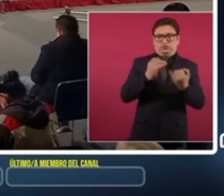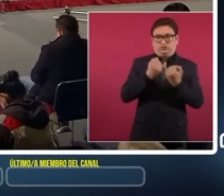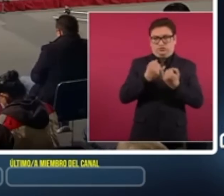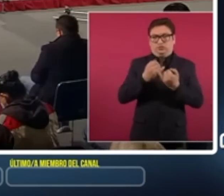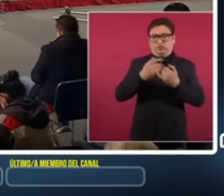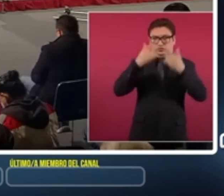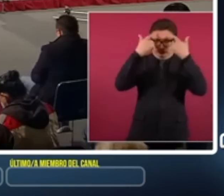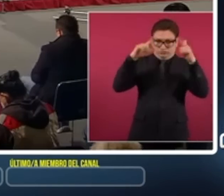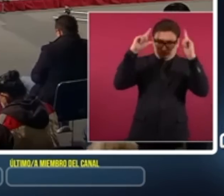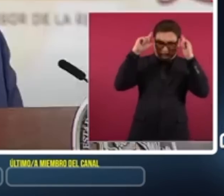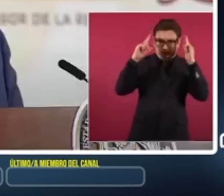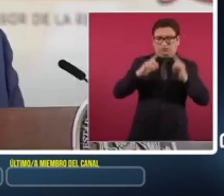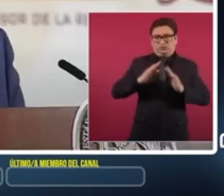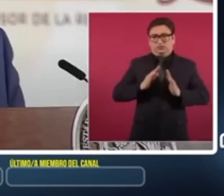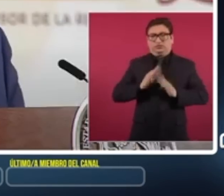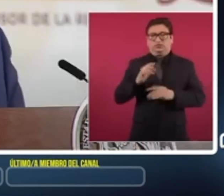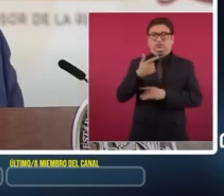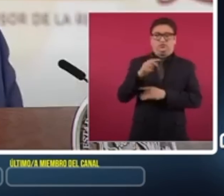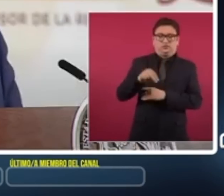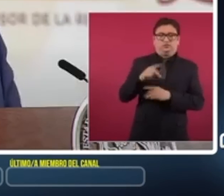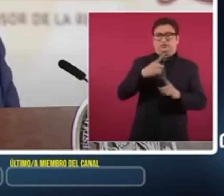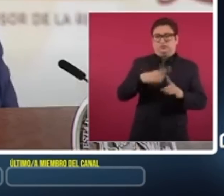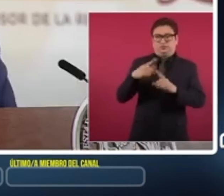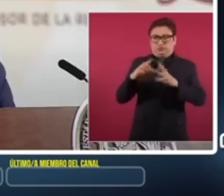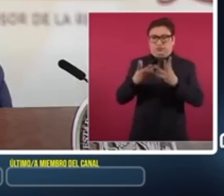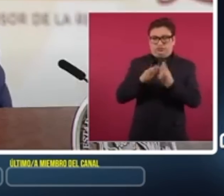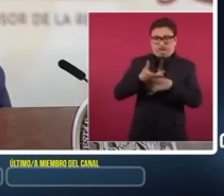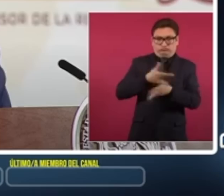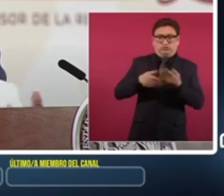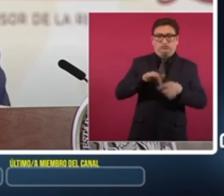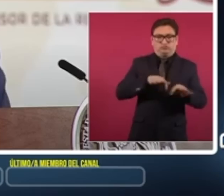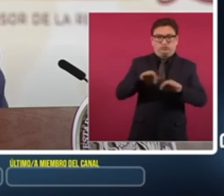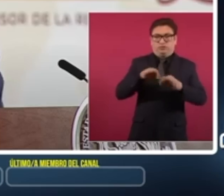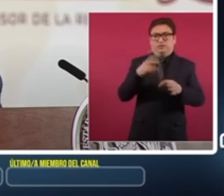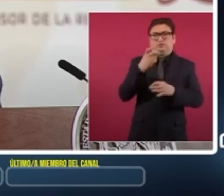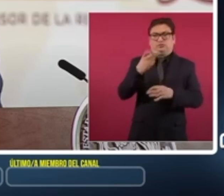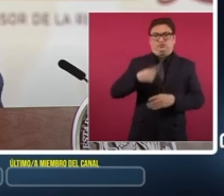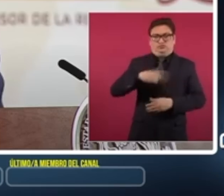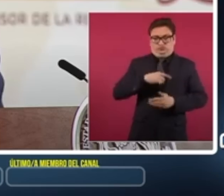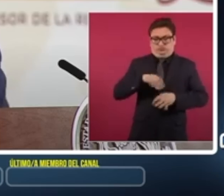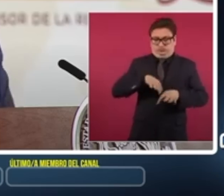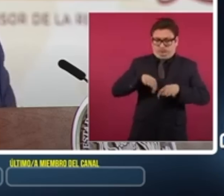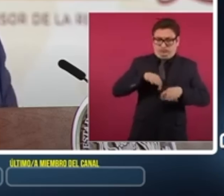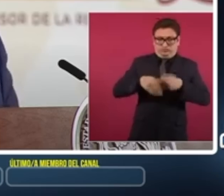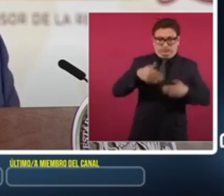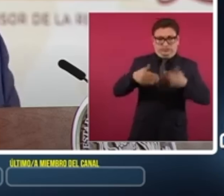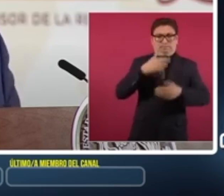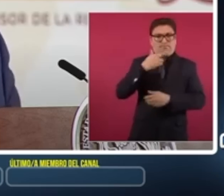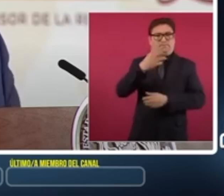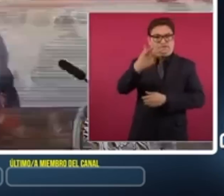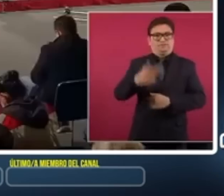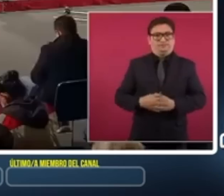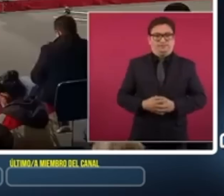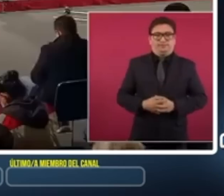Sedena, Semar, Guardia Nacional, para de esa manera el modelo que estamos implementando sea más eficiente.